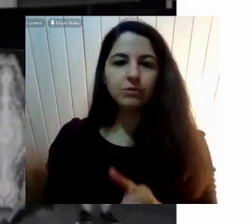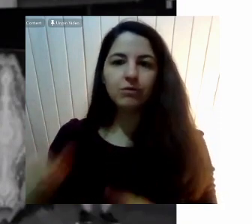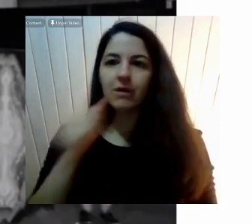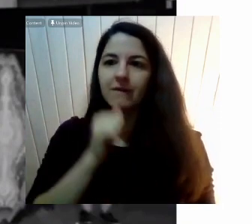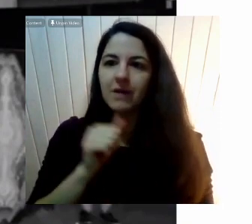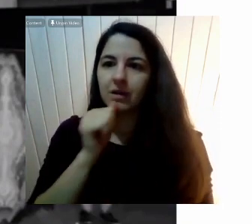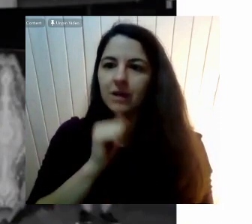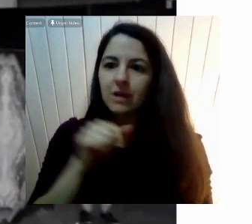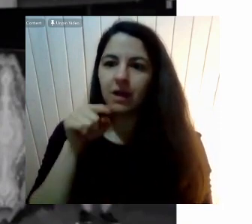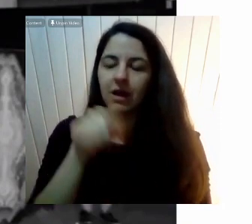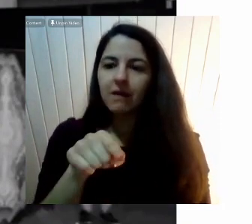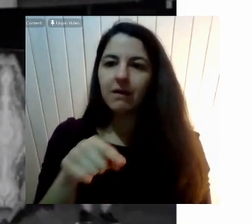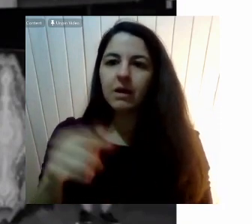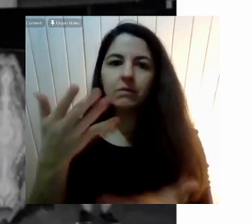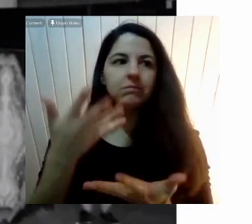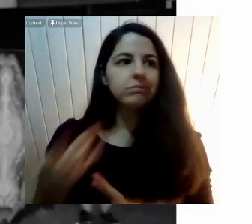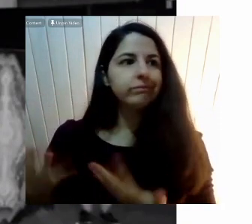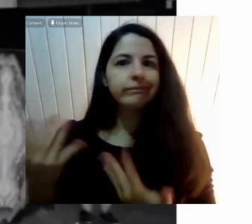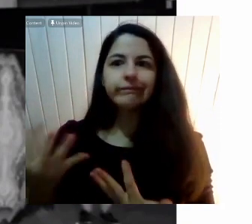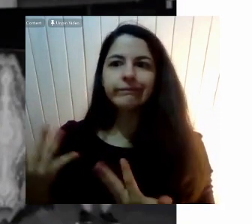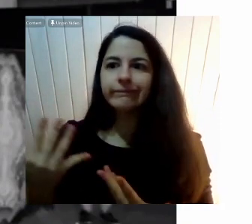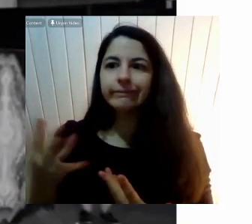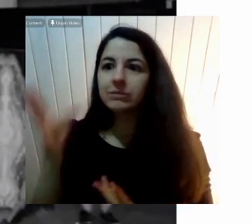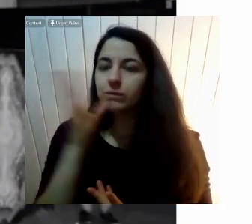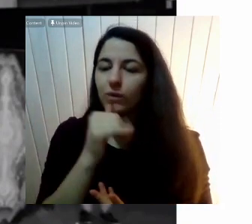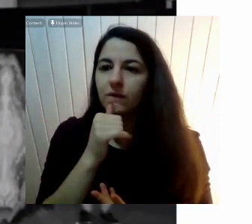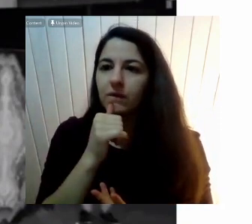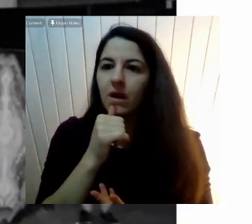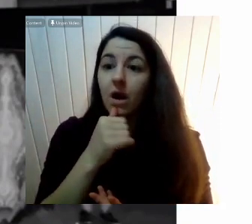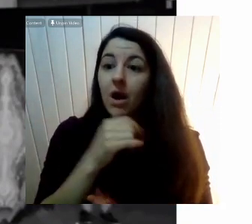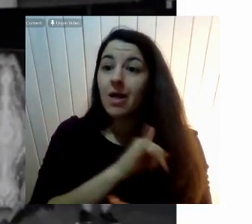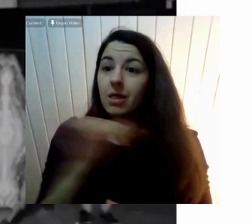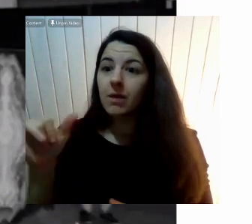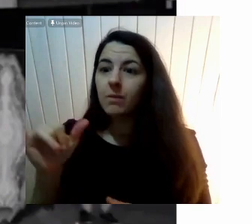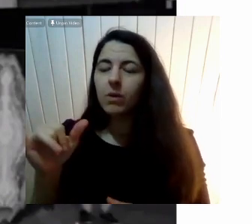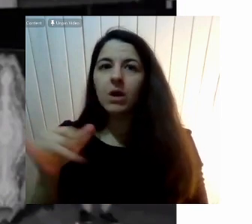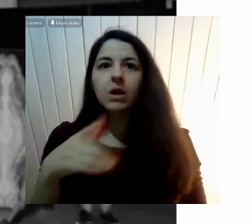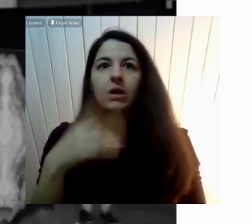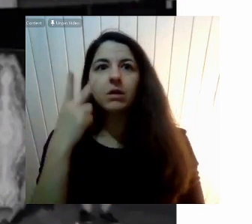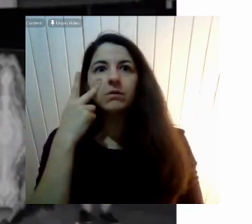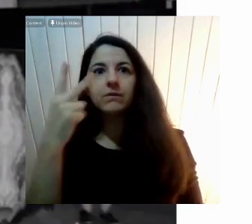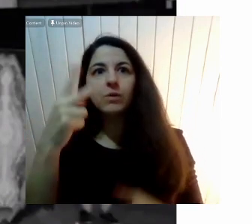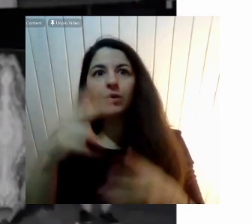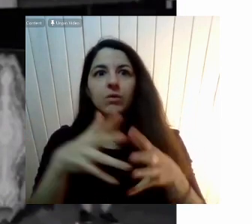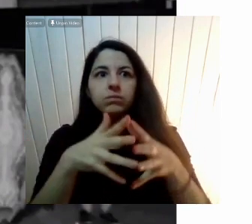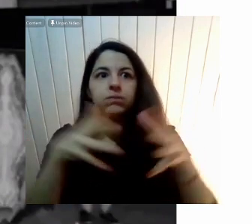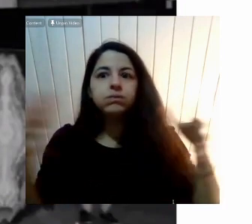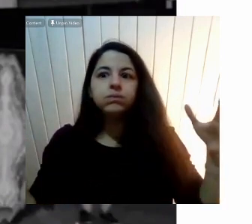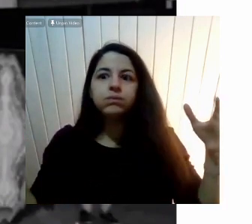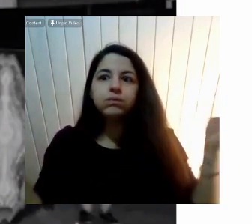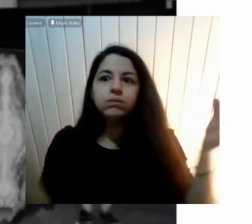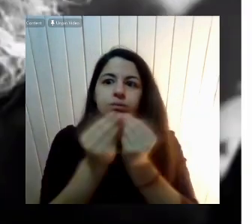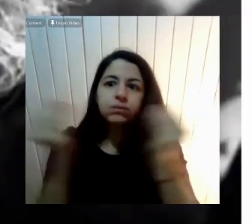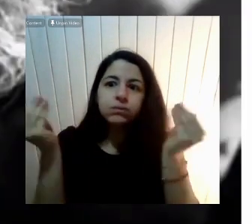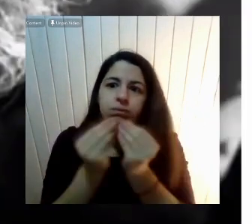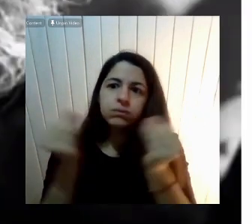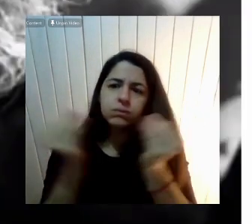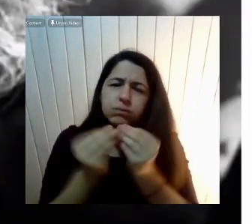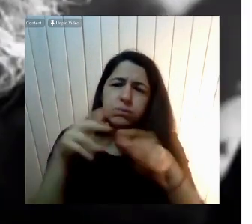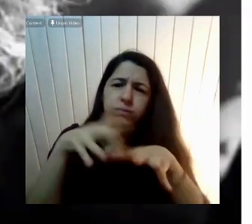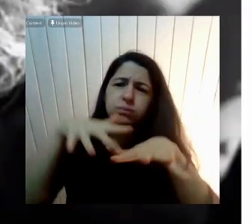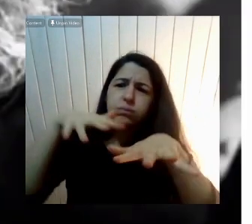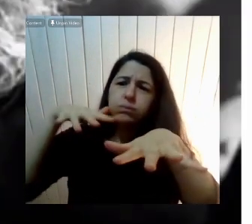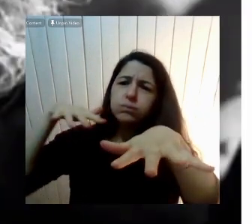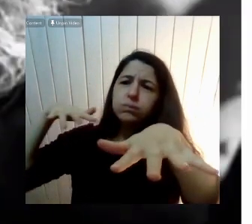Tantas personas Que era imposible Ver cuando terminaba La marcha Y con eso Se empezó A multiplicar El feminismo Por muchas